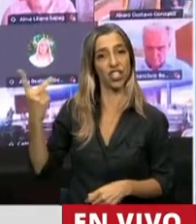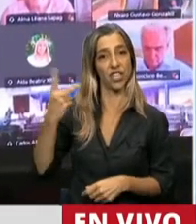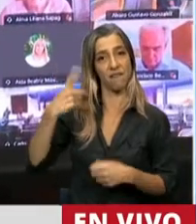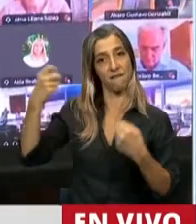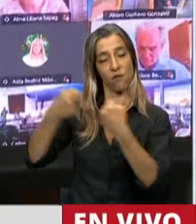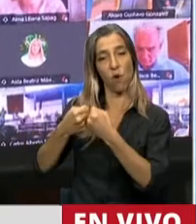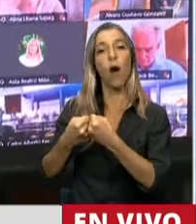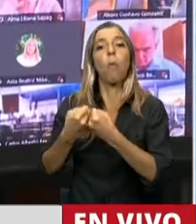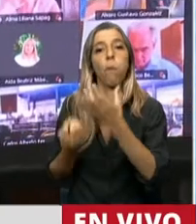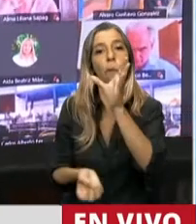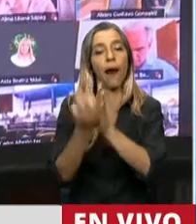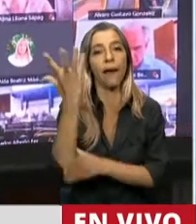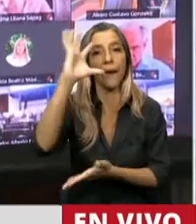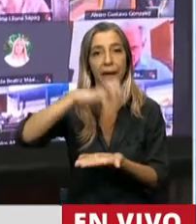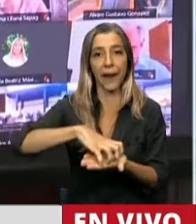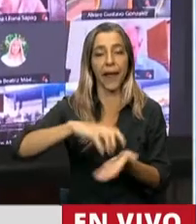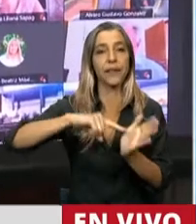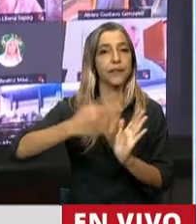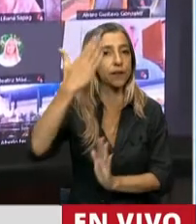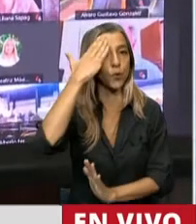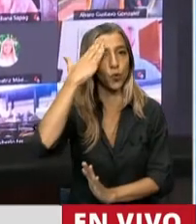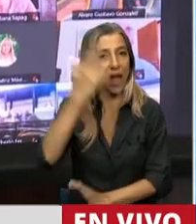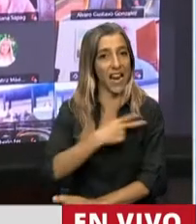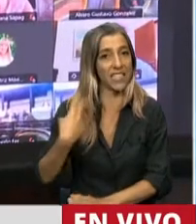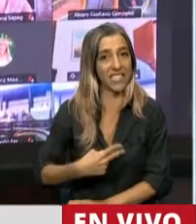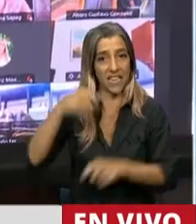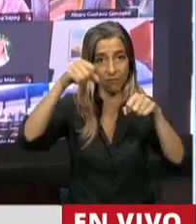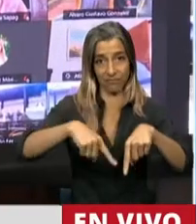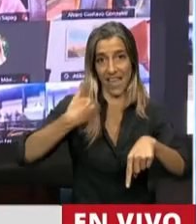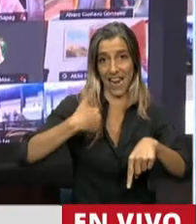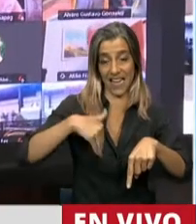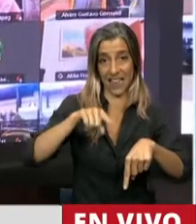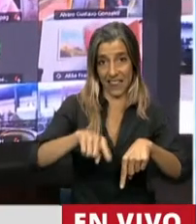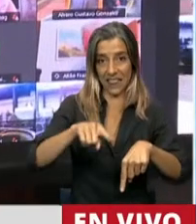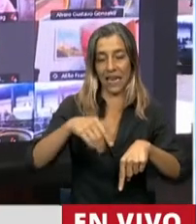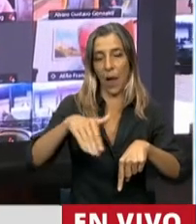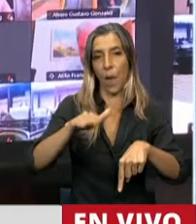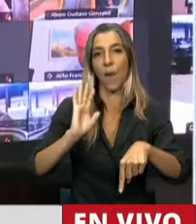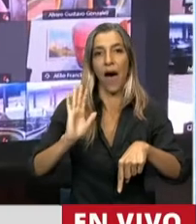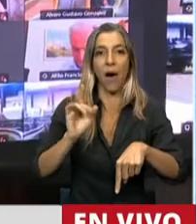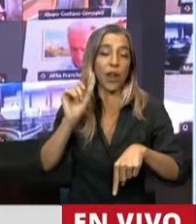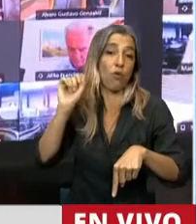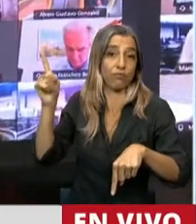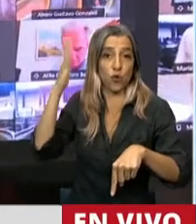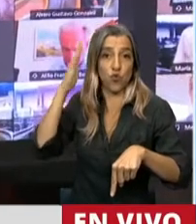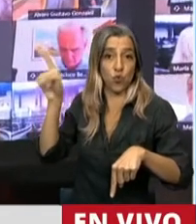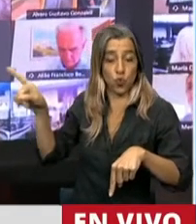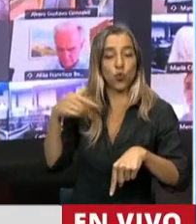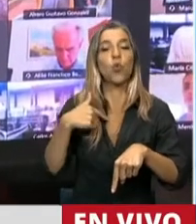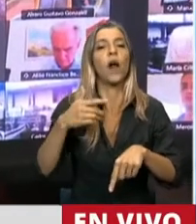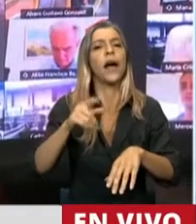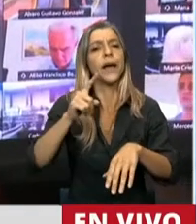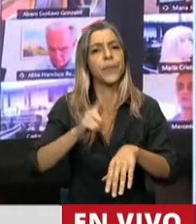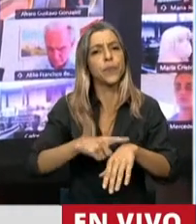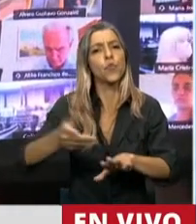un centro cultural chino en la Argentina. Este convenio fue suscripto en la ciudad de Beijing, República Popular China, el